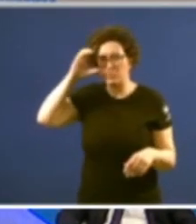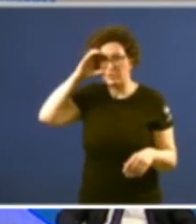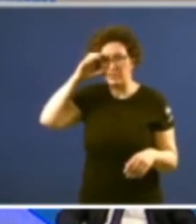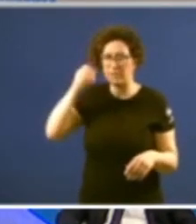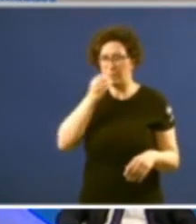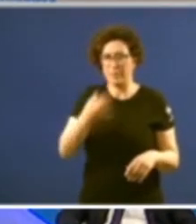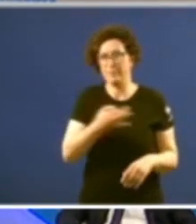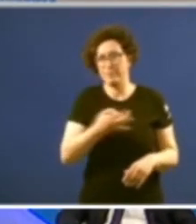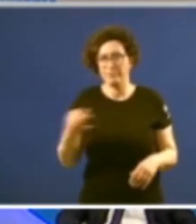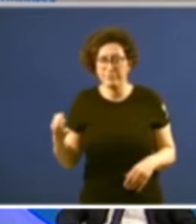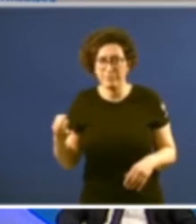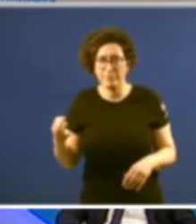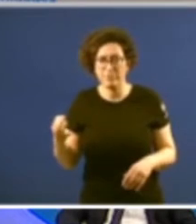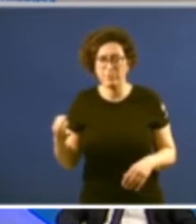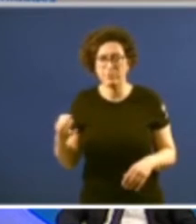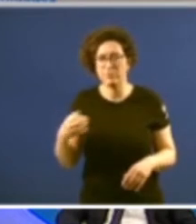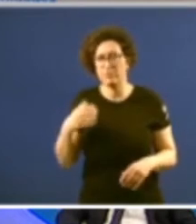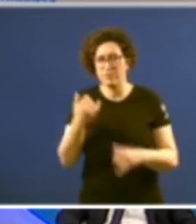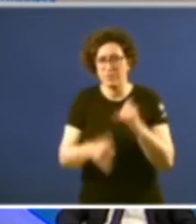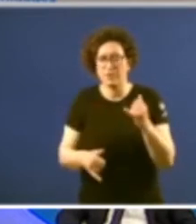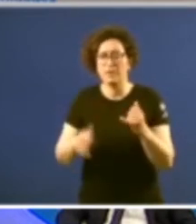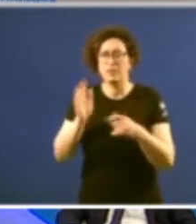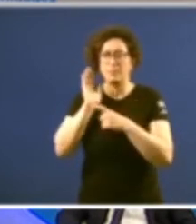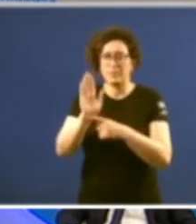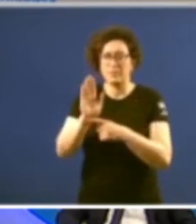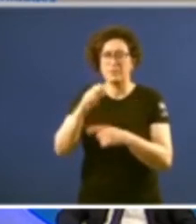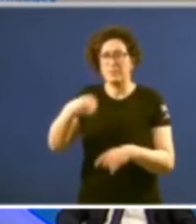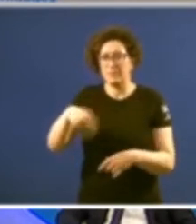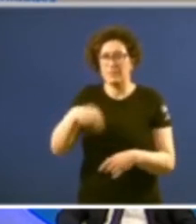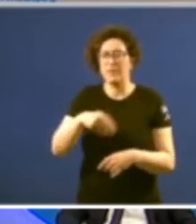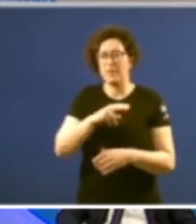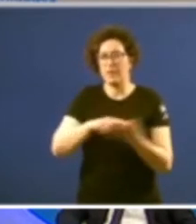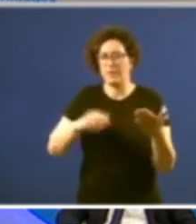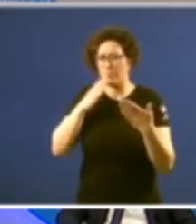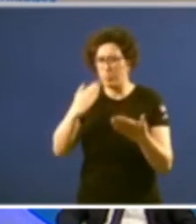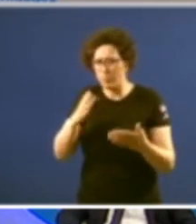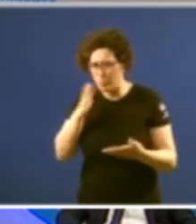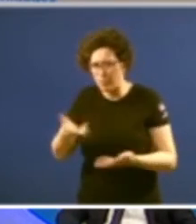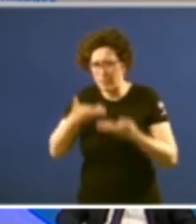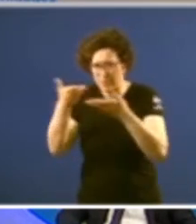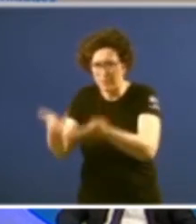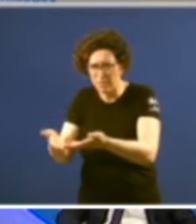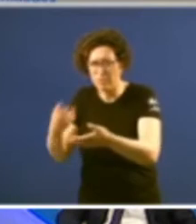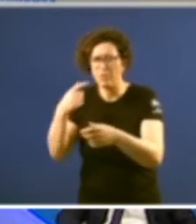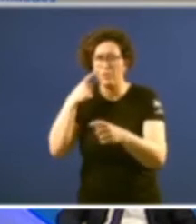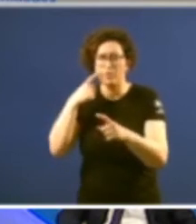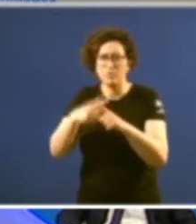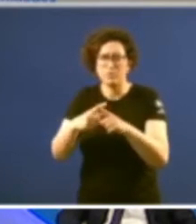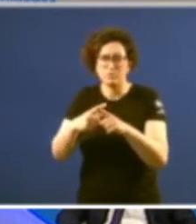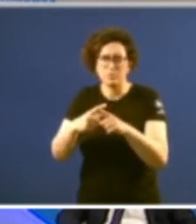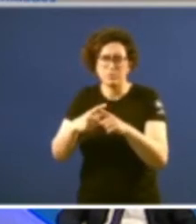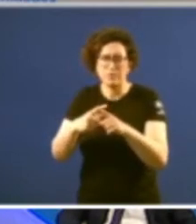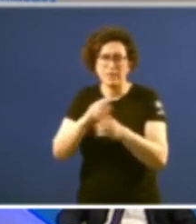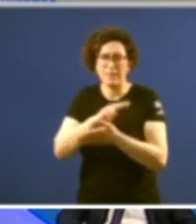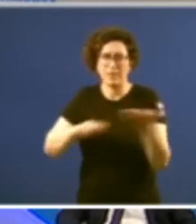en primer lugar dadas gracias ao presidente do Parlamento de Galicia pola esta invitación presidente da xunta moitas gracias por estar presente entre